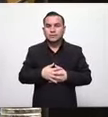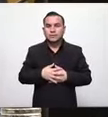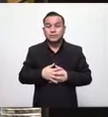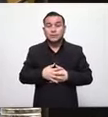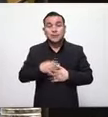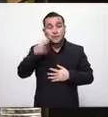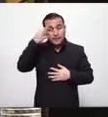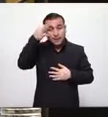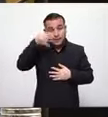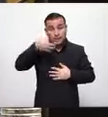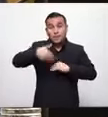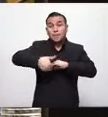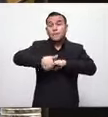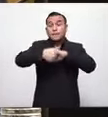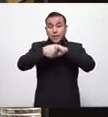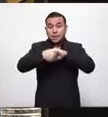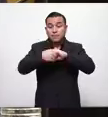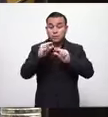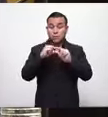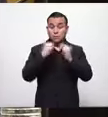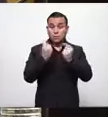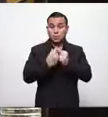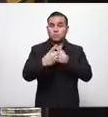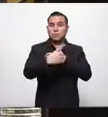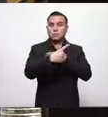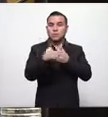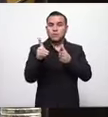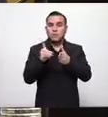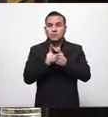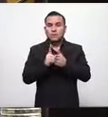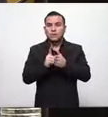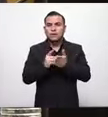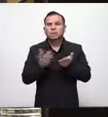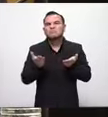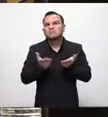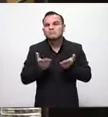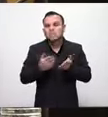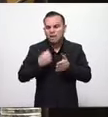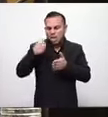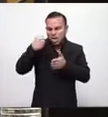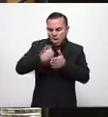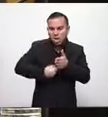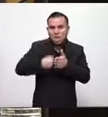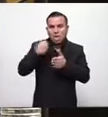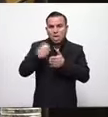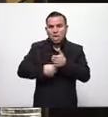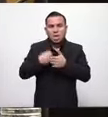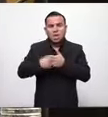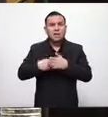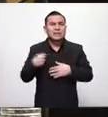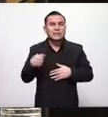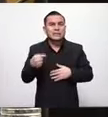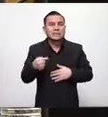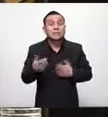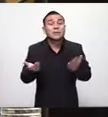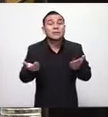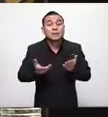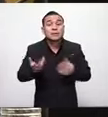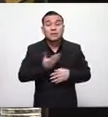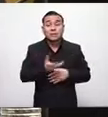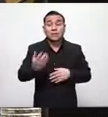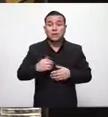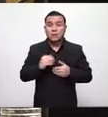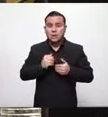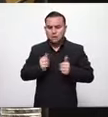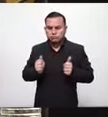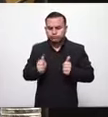creemos pues que el grupo parlamentario ha estado siempre anuente a acompañar el